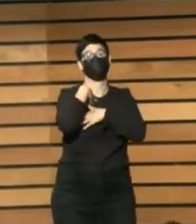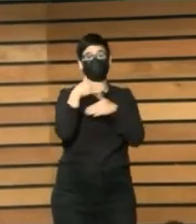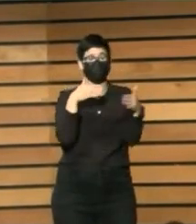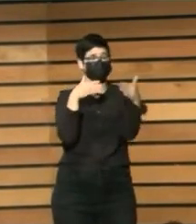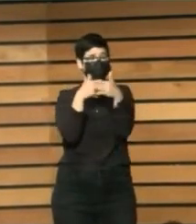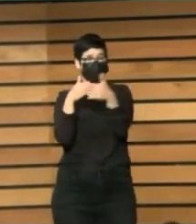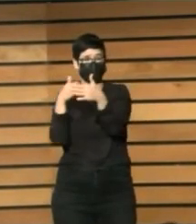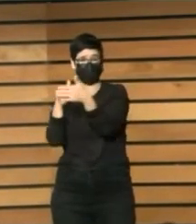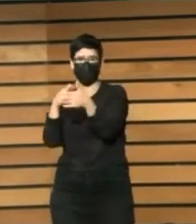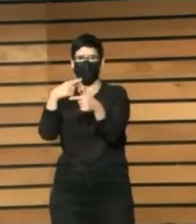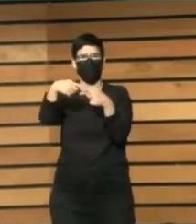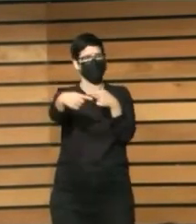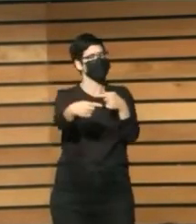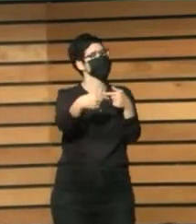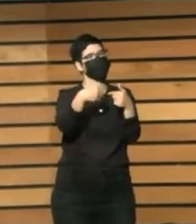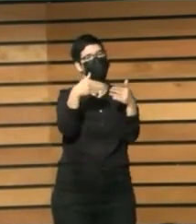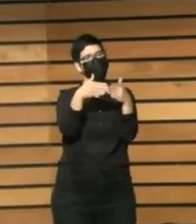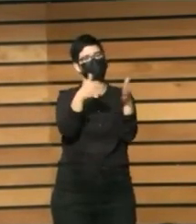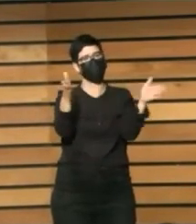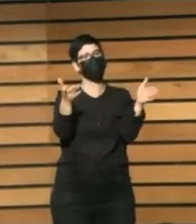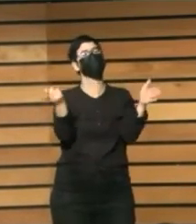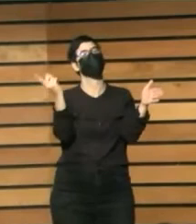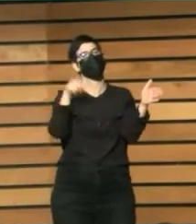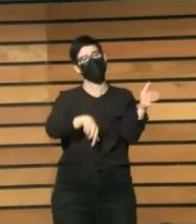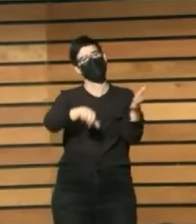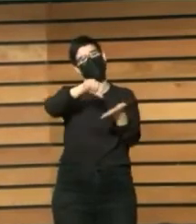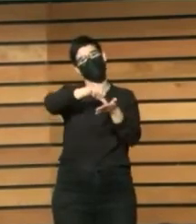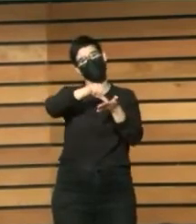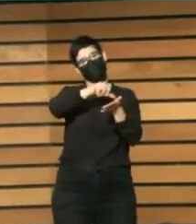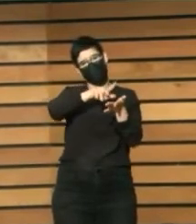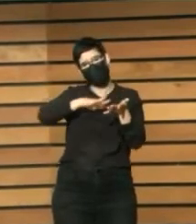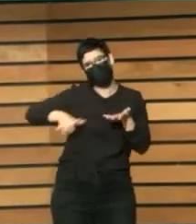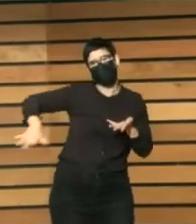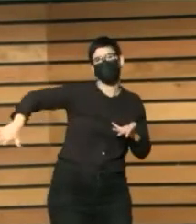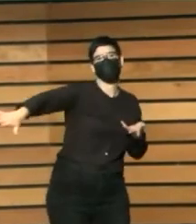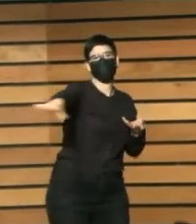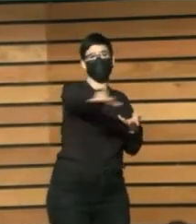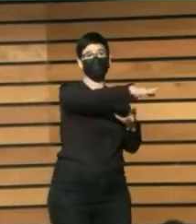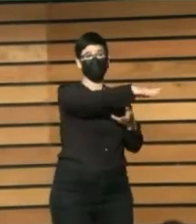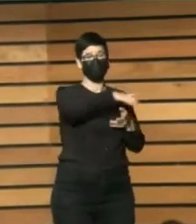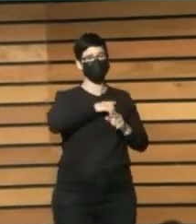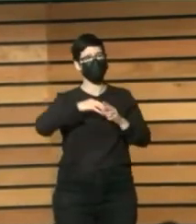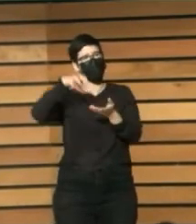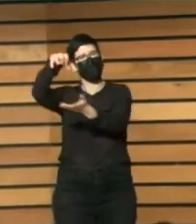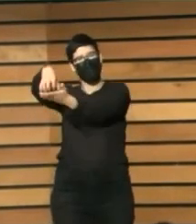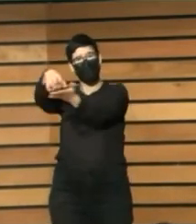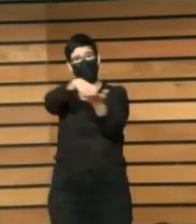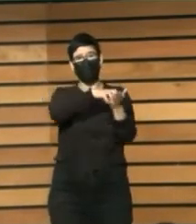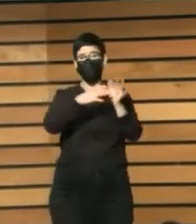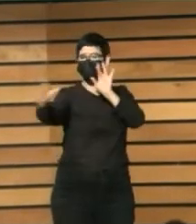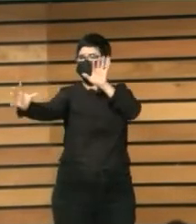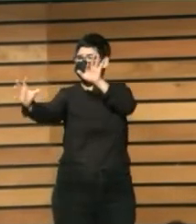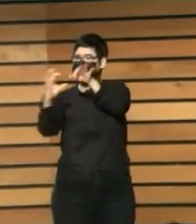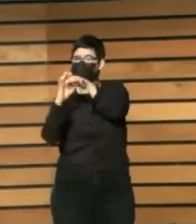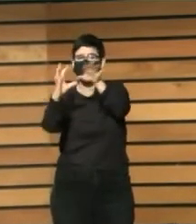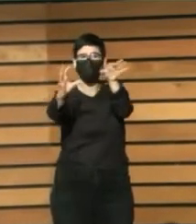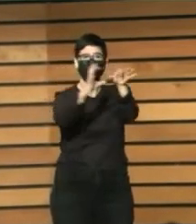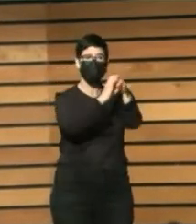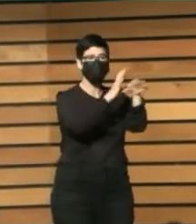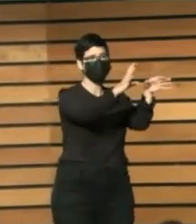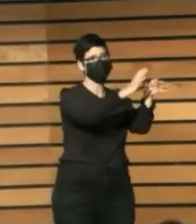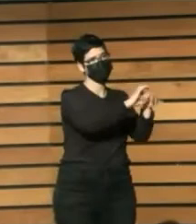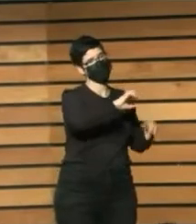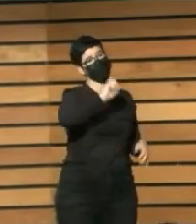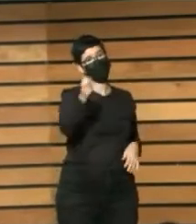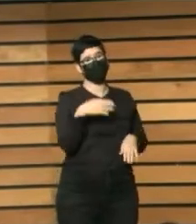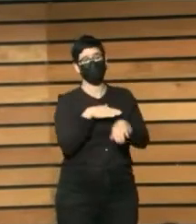sino extendernos en la ciudad, en otras alianzas con otros centros y seguir trabajando. Y disculparme